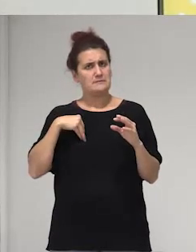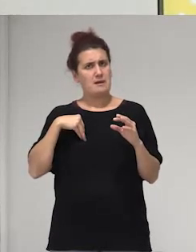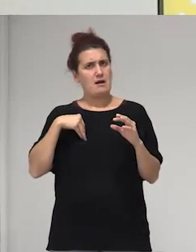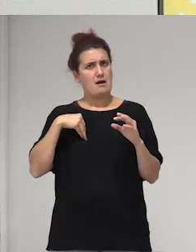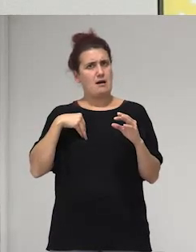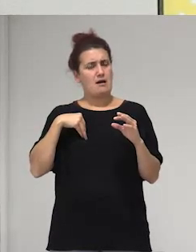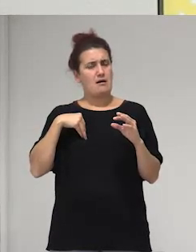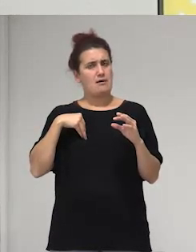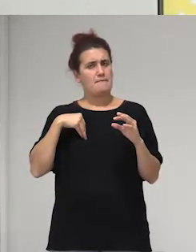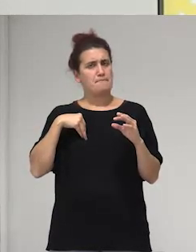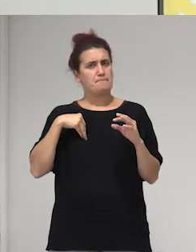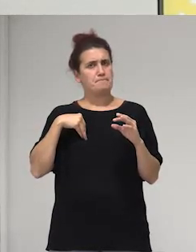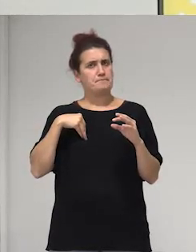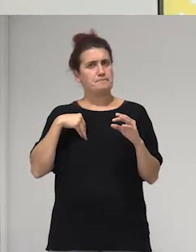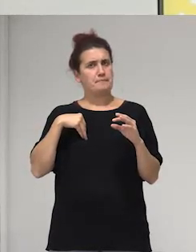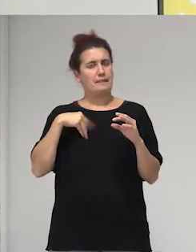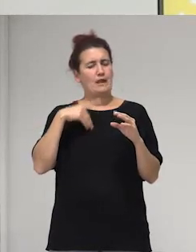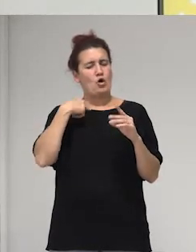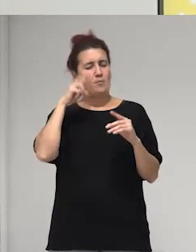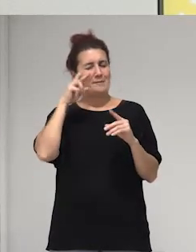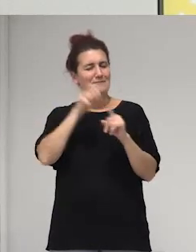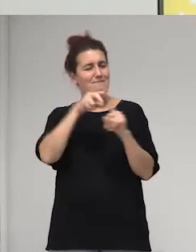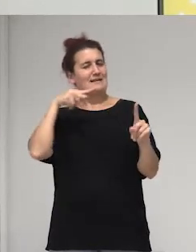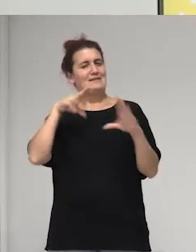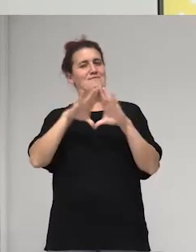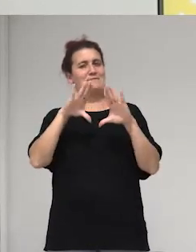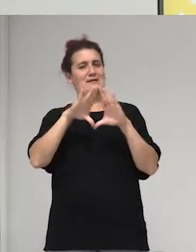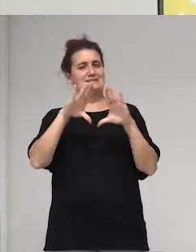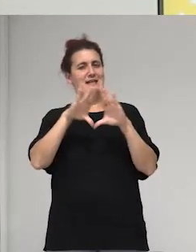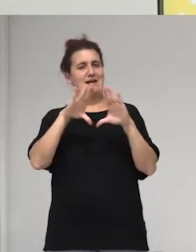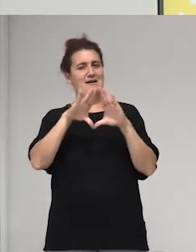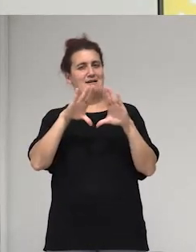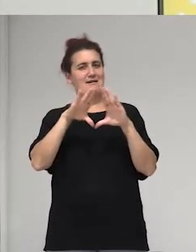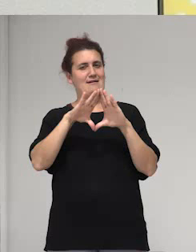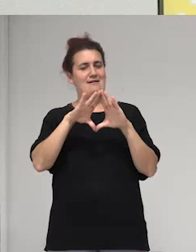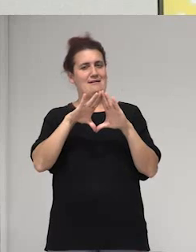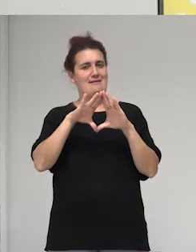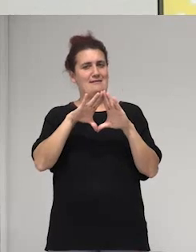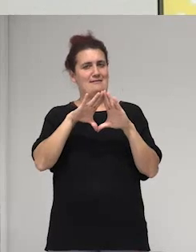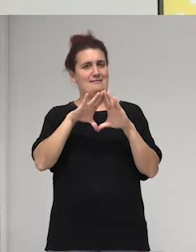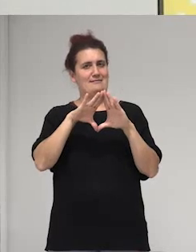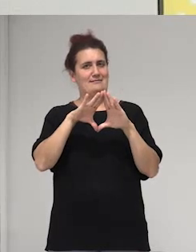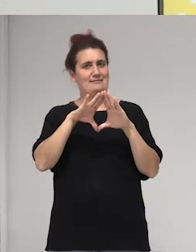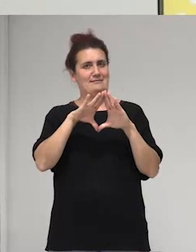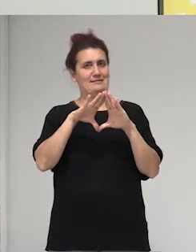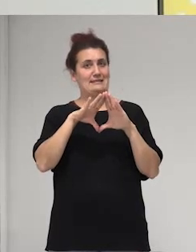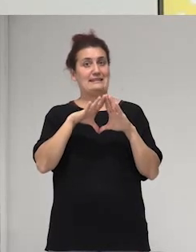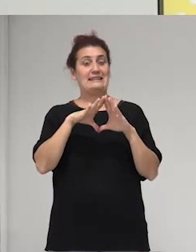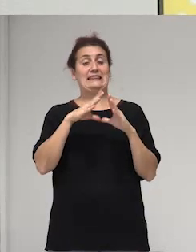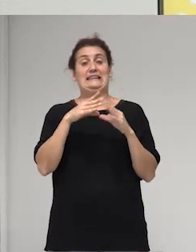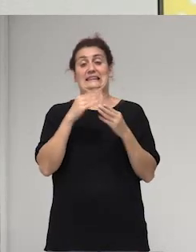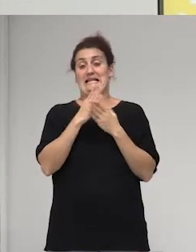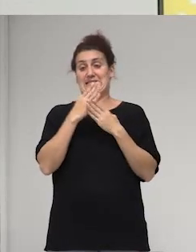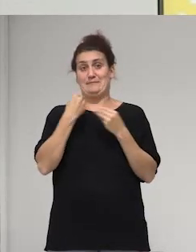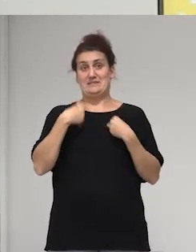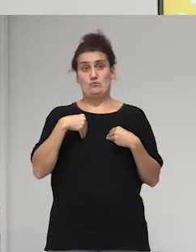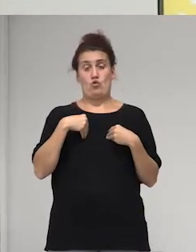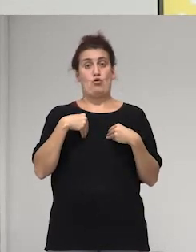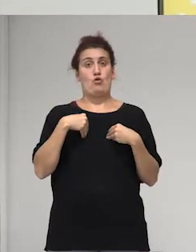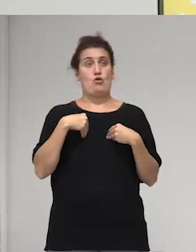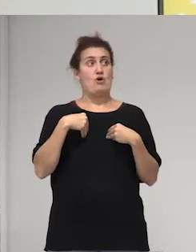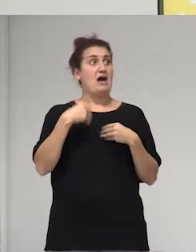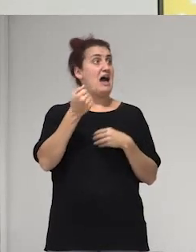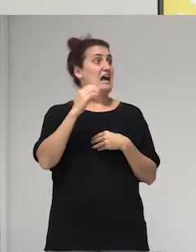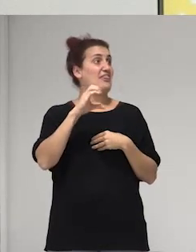bueno a una perspectiva feminista desde desde lo que hace que